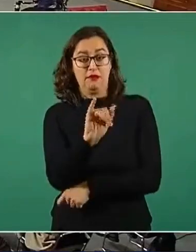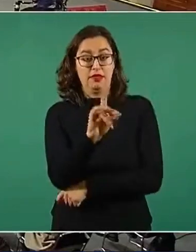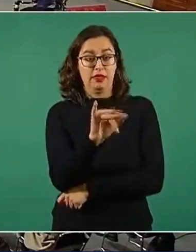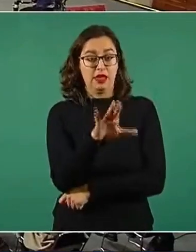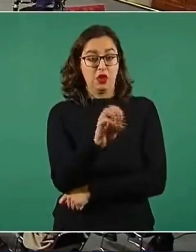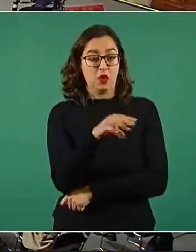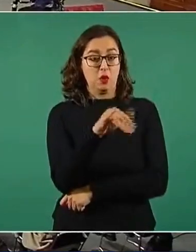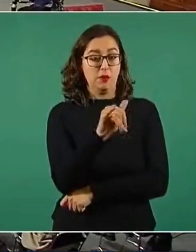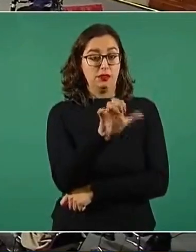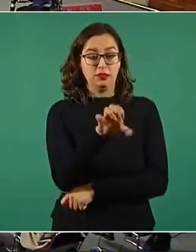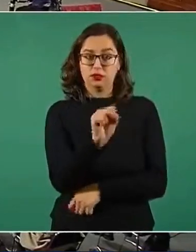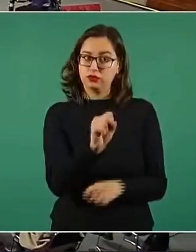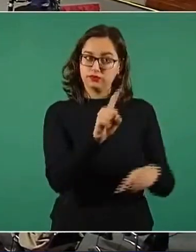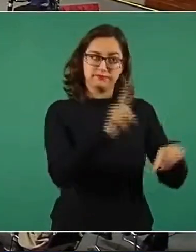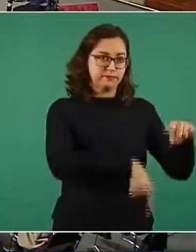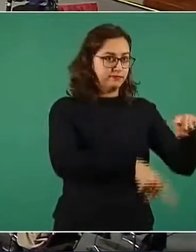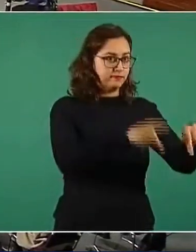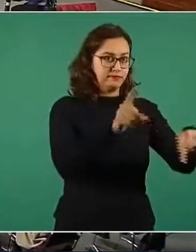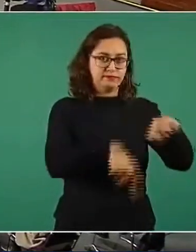Cientos de fideicomisos.